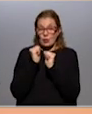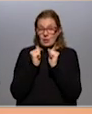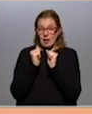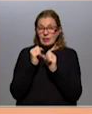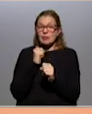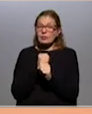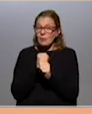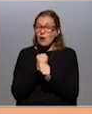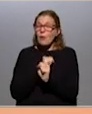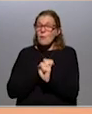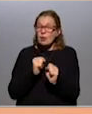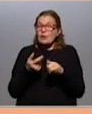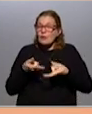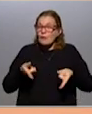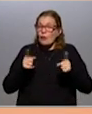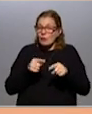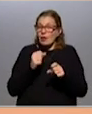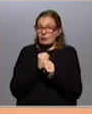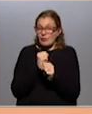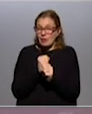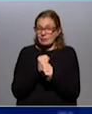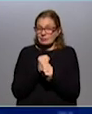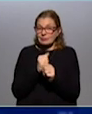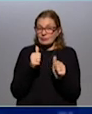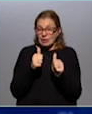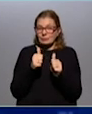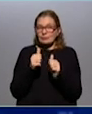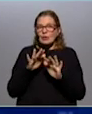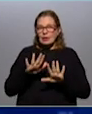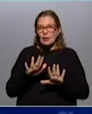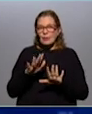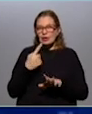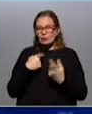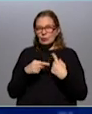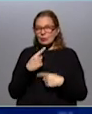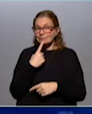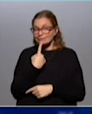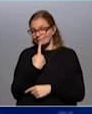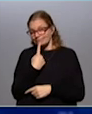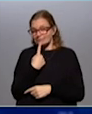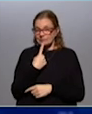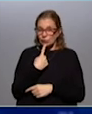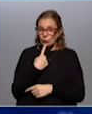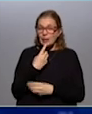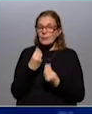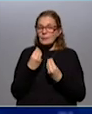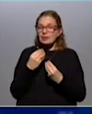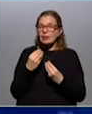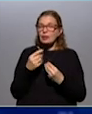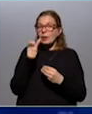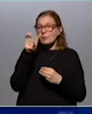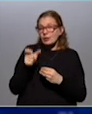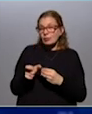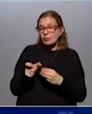laboral va a poder reincorporarlas. Bien, Germán, nos quedamos entonces con esa inquietud, incertidumbre de qué es lo que va a pasar con esas